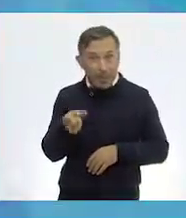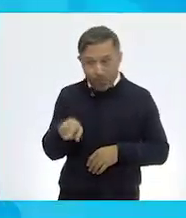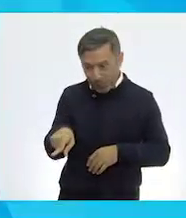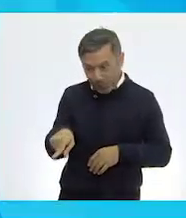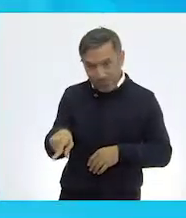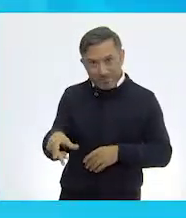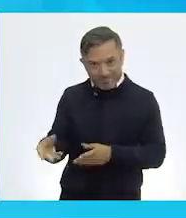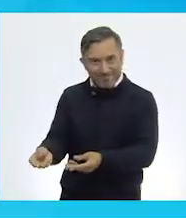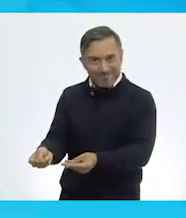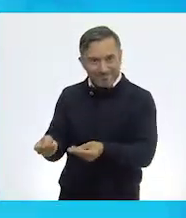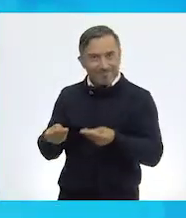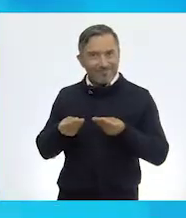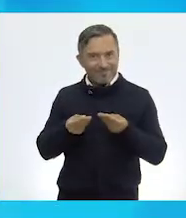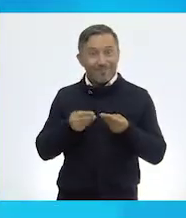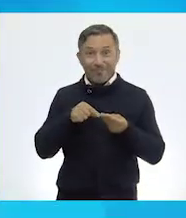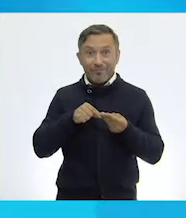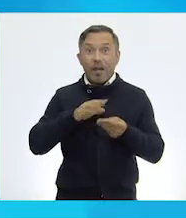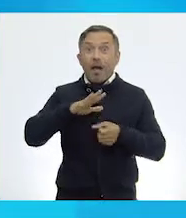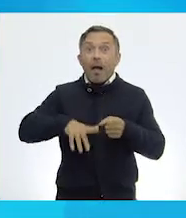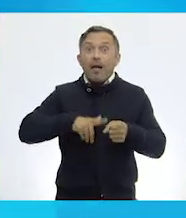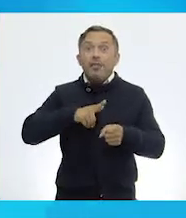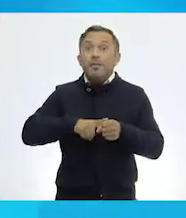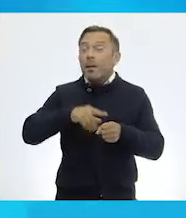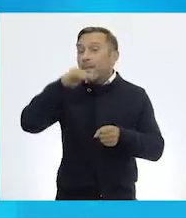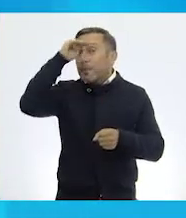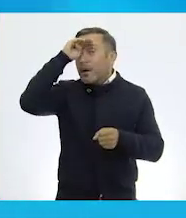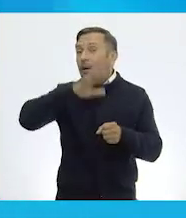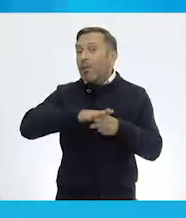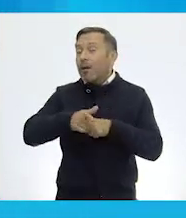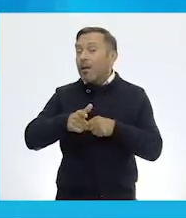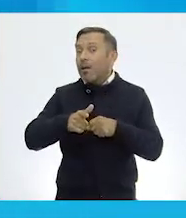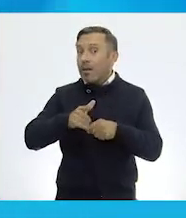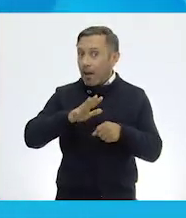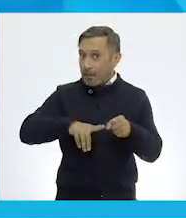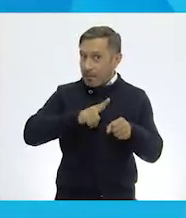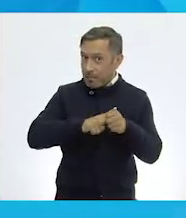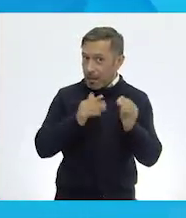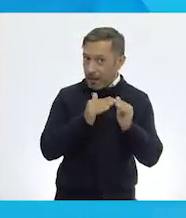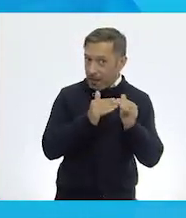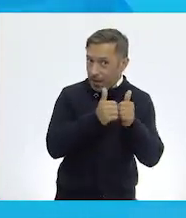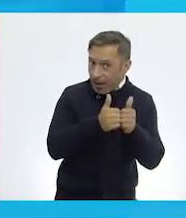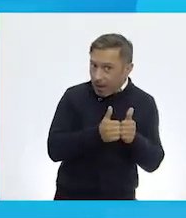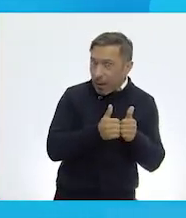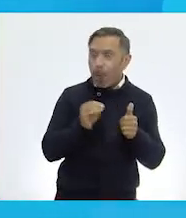doméstico o salvaje. Miren, miren qué lindo.